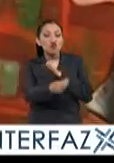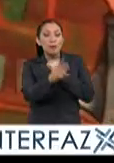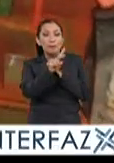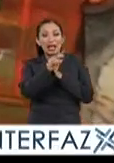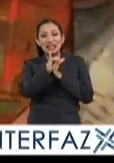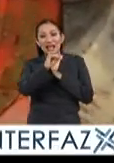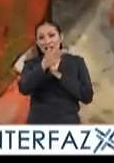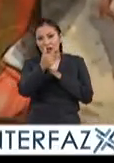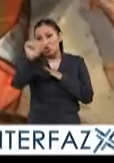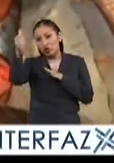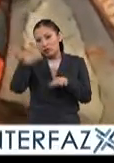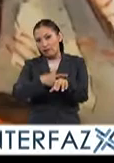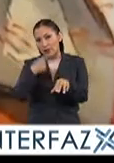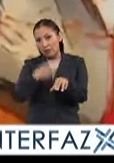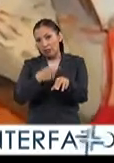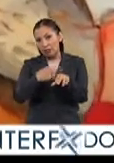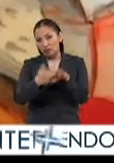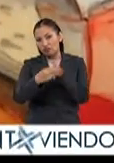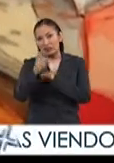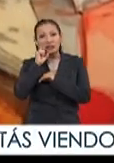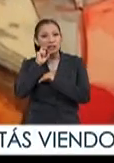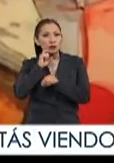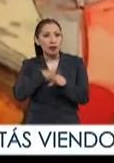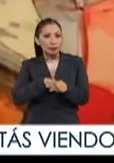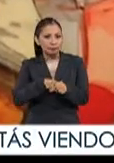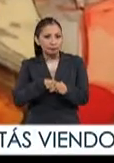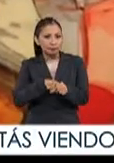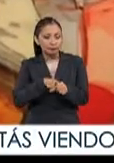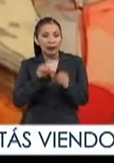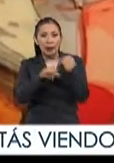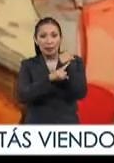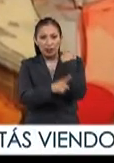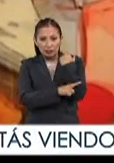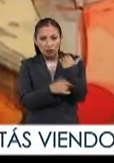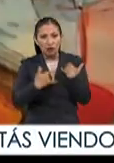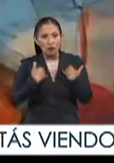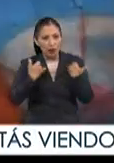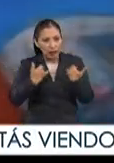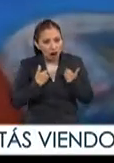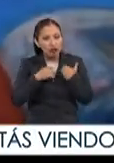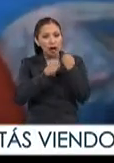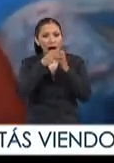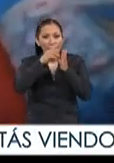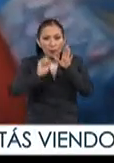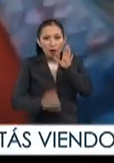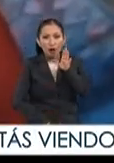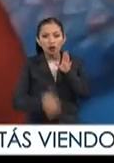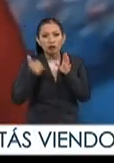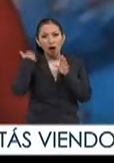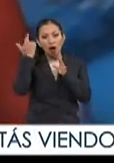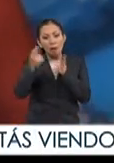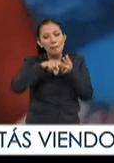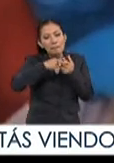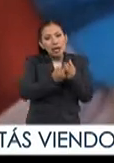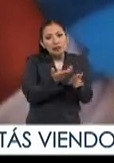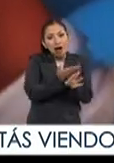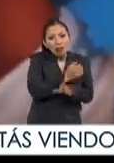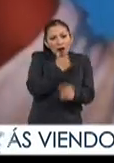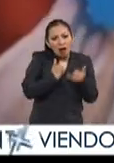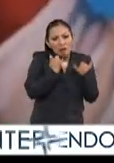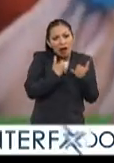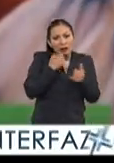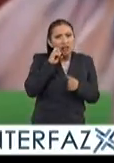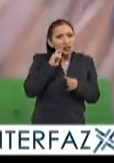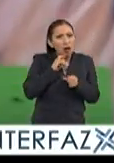VIH y otras enfermedades de transmisión sexual embarazo adolescente aborto iniciación sexual temprana y